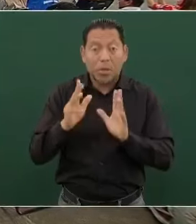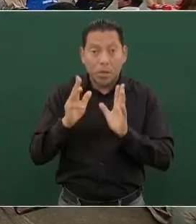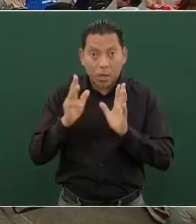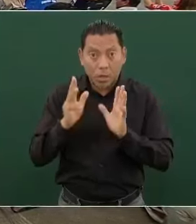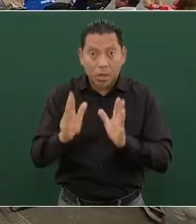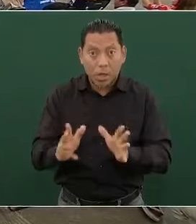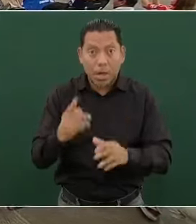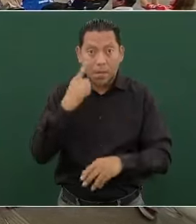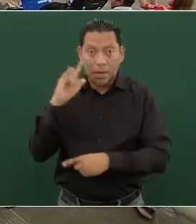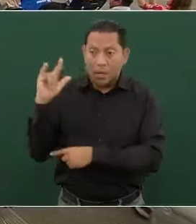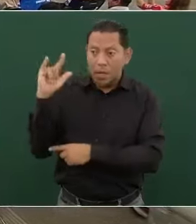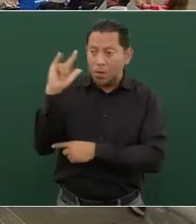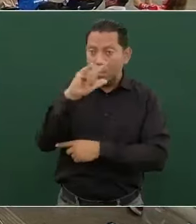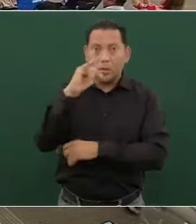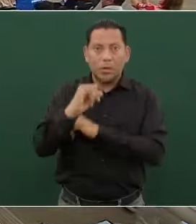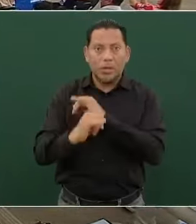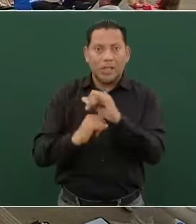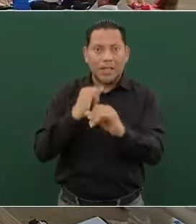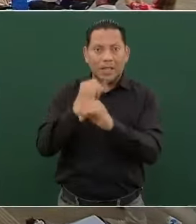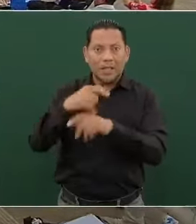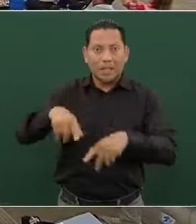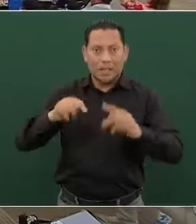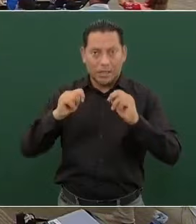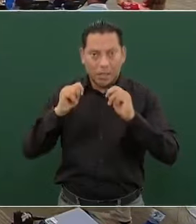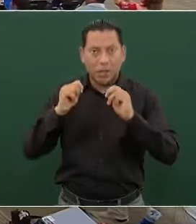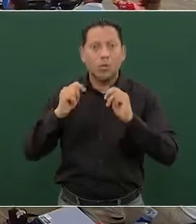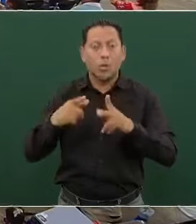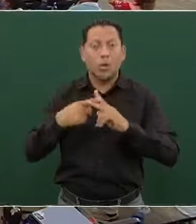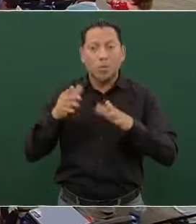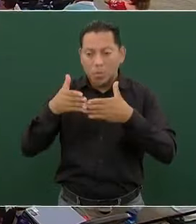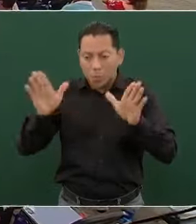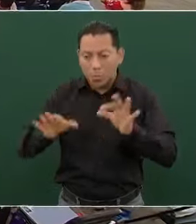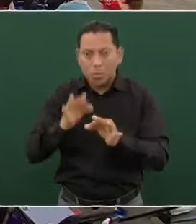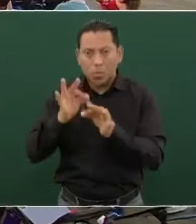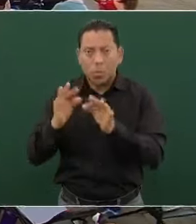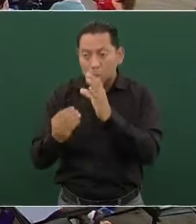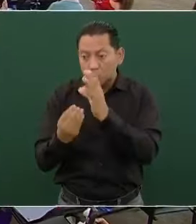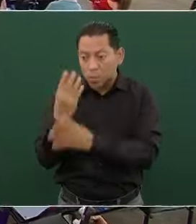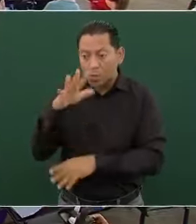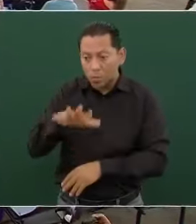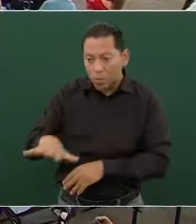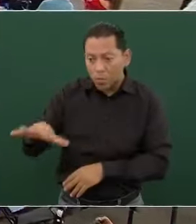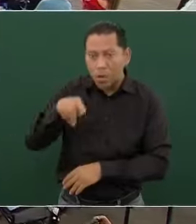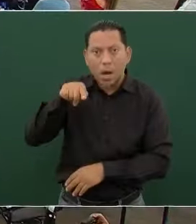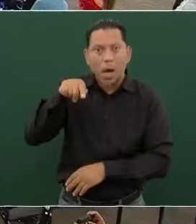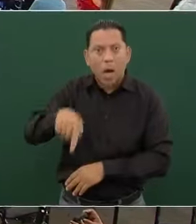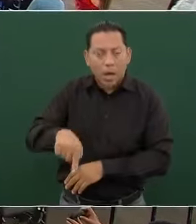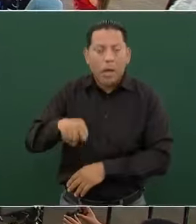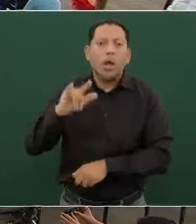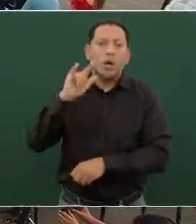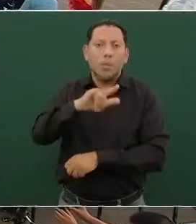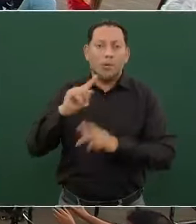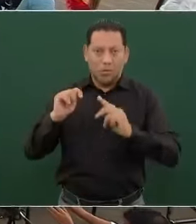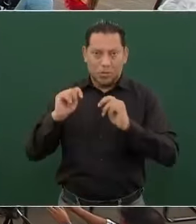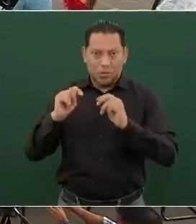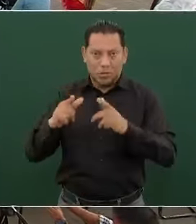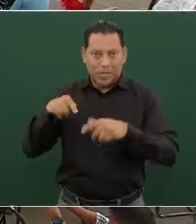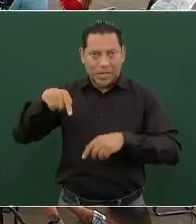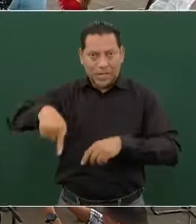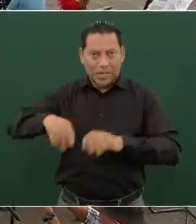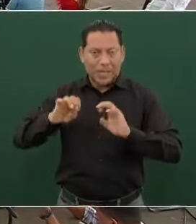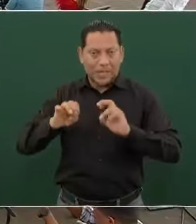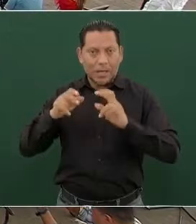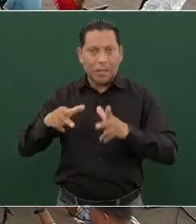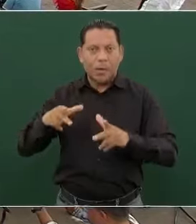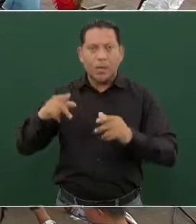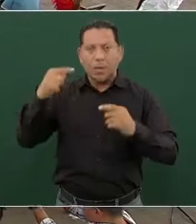carga en el Aeropuerto Internacional de Tuxtla Gutiérrez. Con esta nueva obra nuestro Aeropuerto Ángel Albino Corzo se integra a la lista de